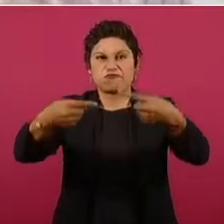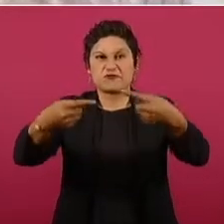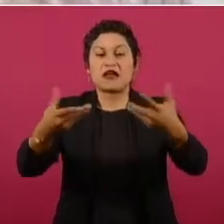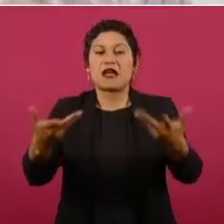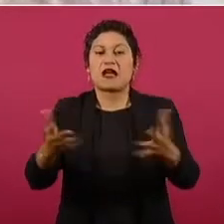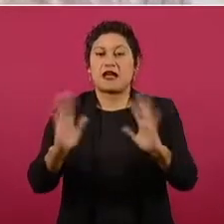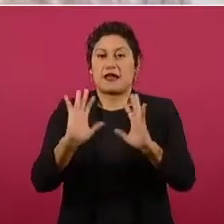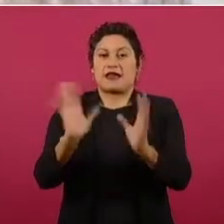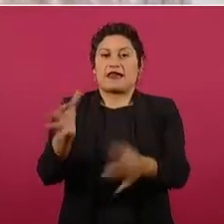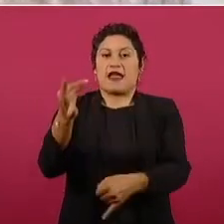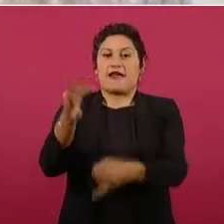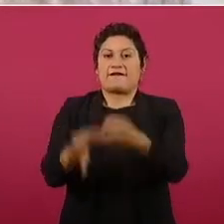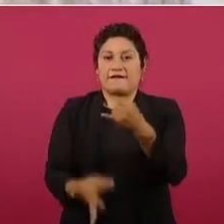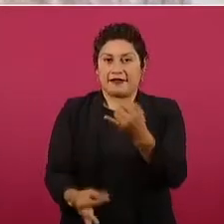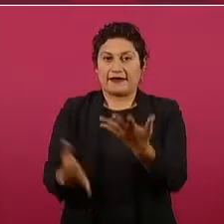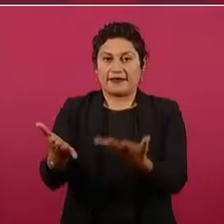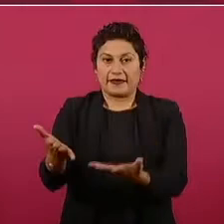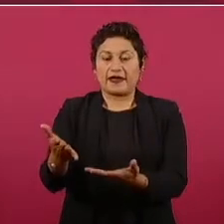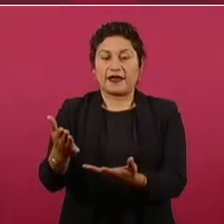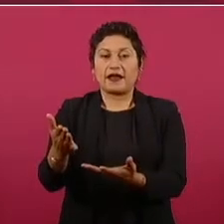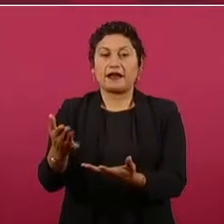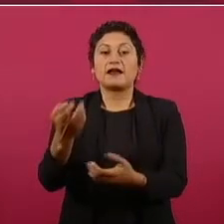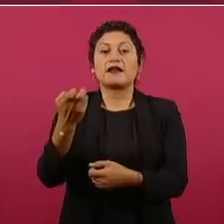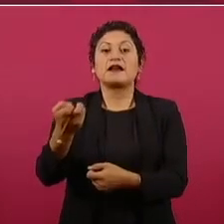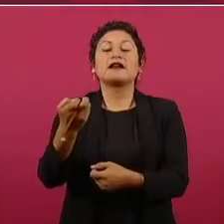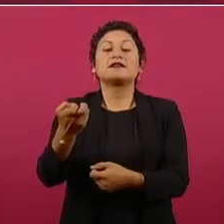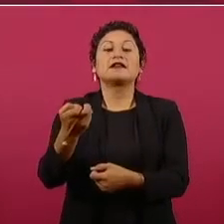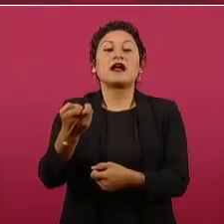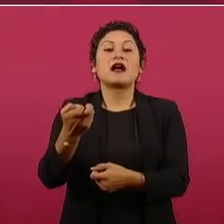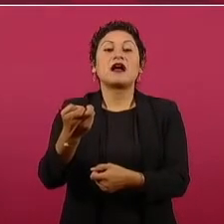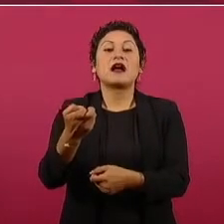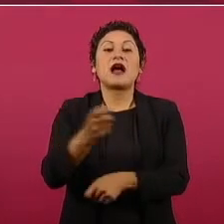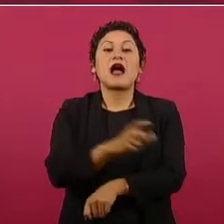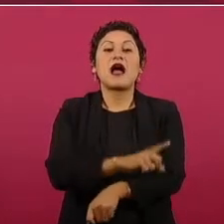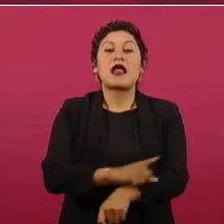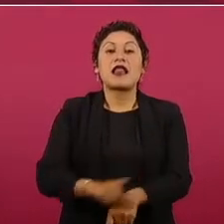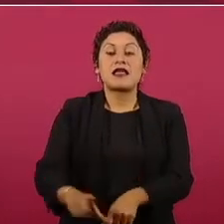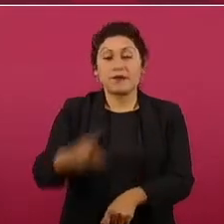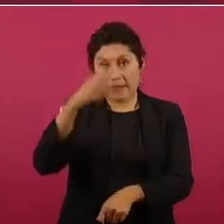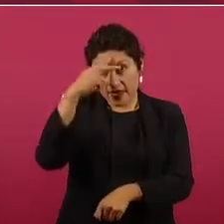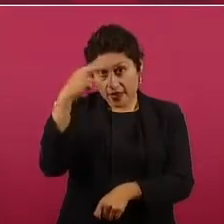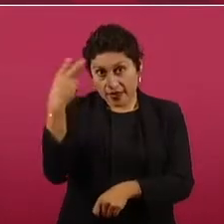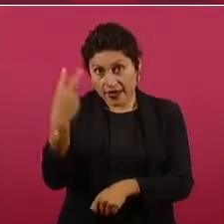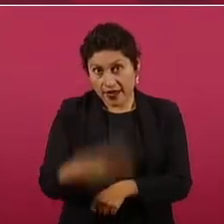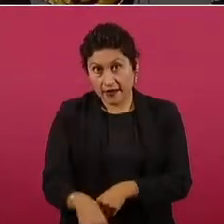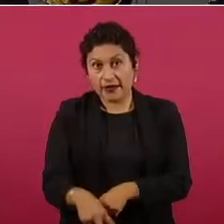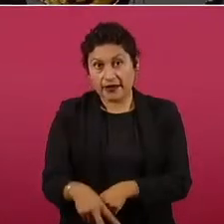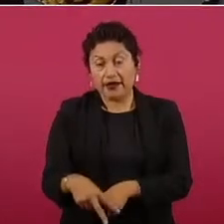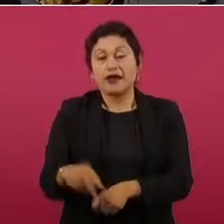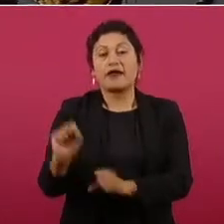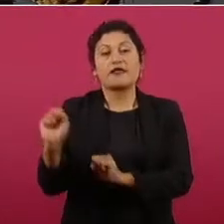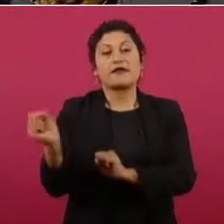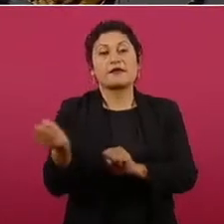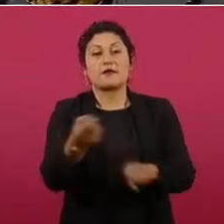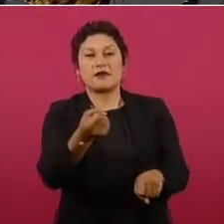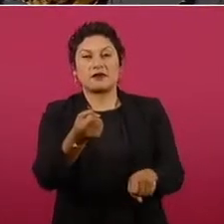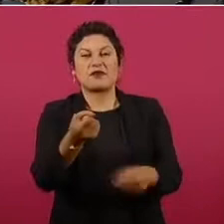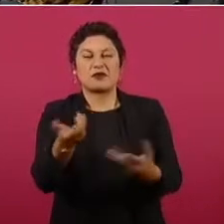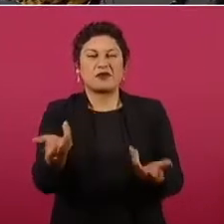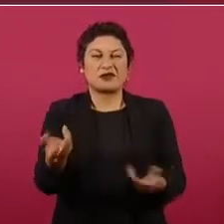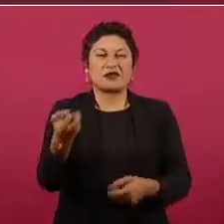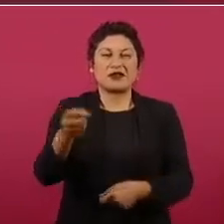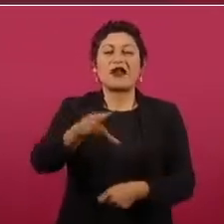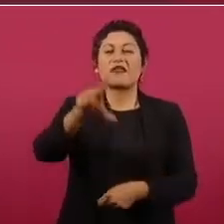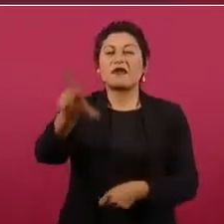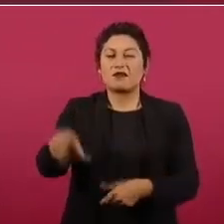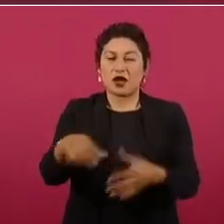finales de la liga mexicana de béisbol. Sí, pero ya lo van a explicar, ya lo